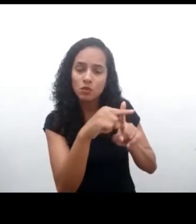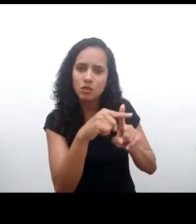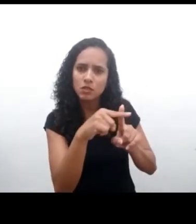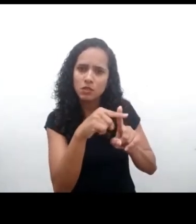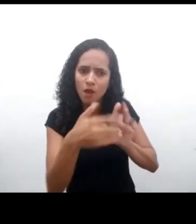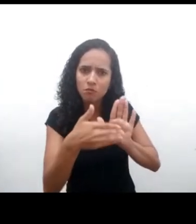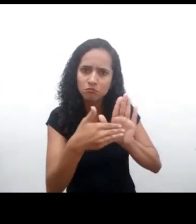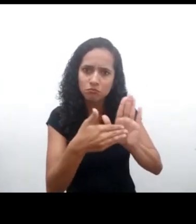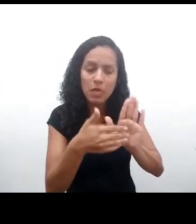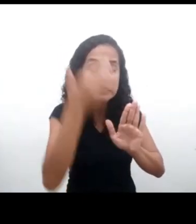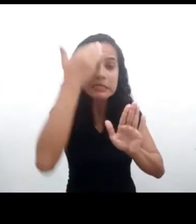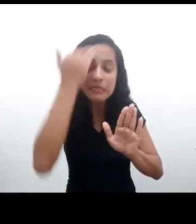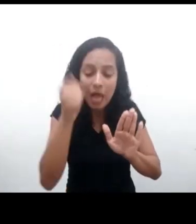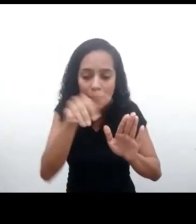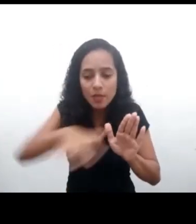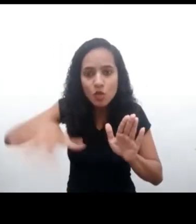riesgos,